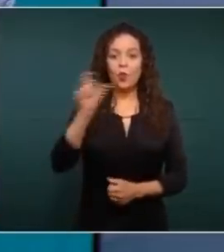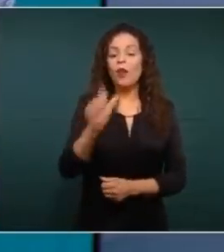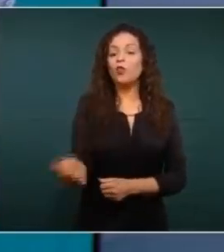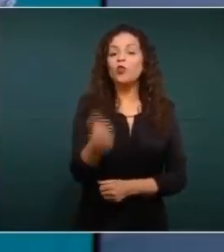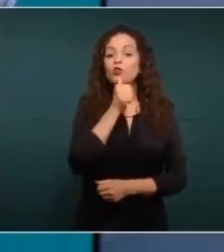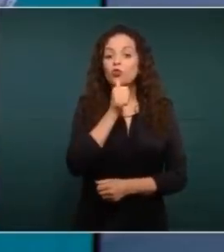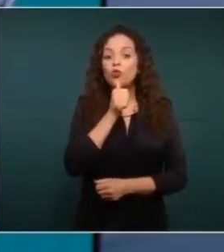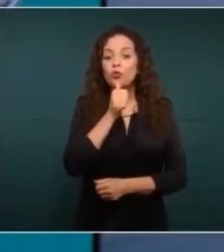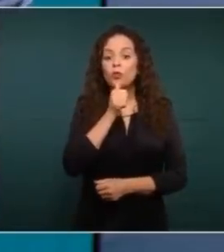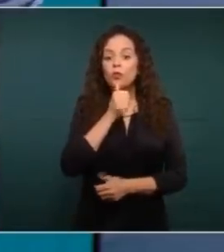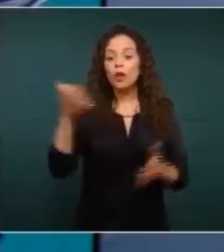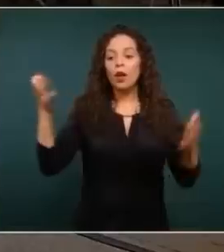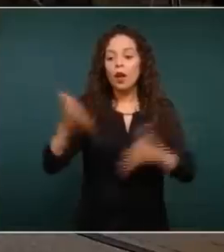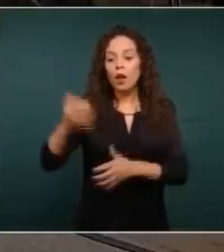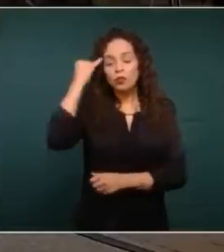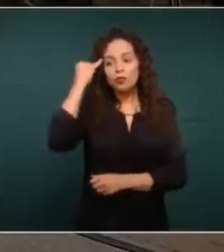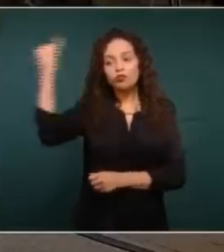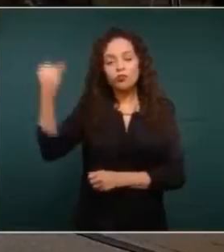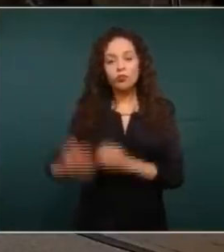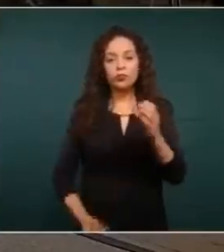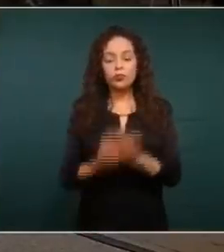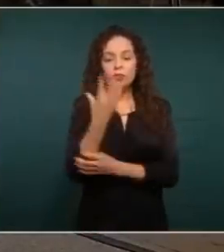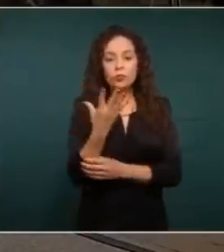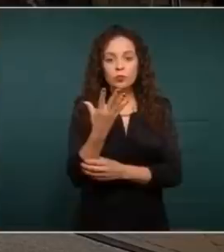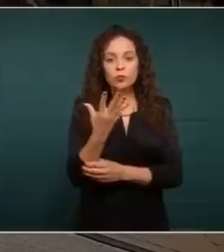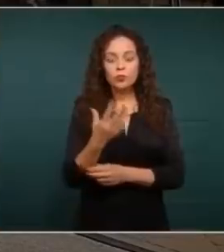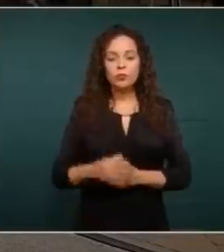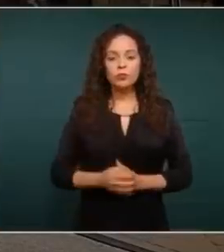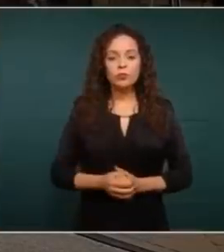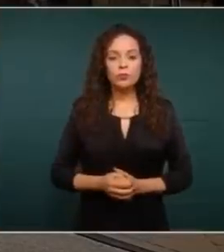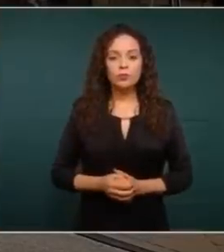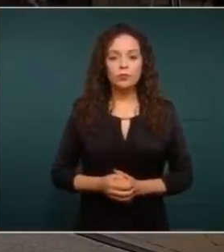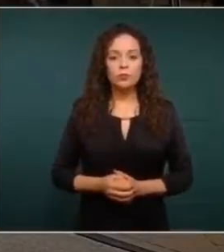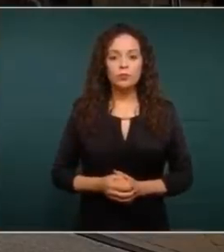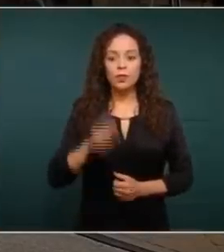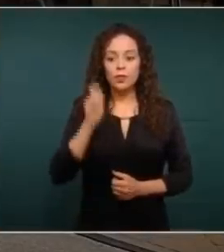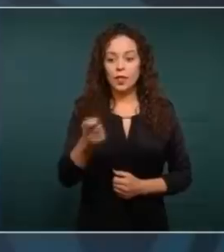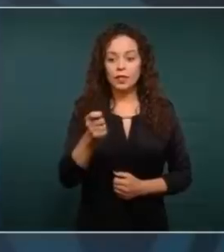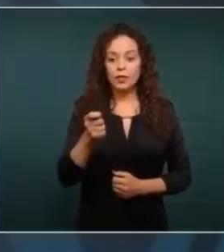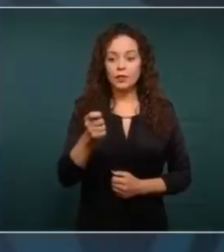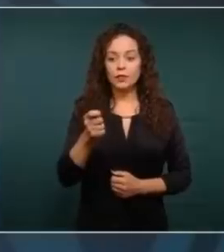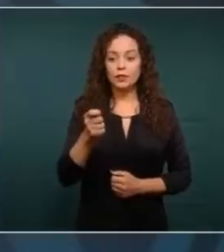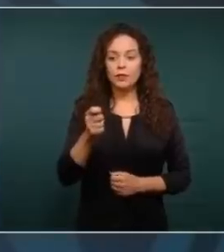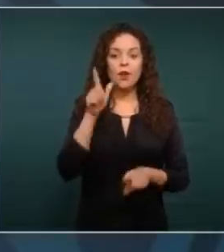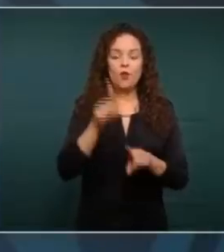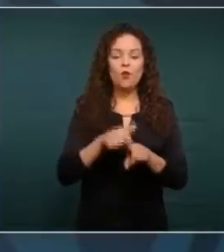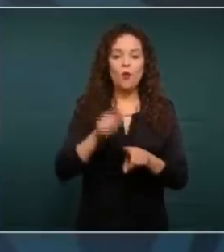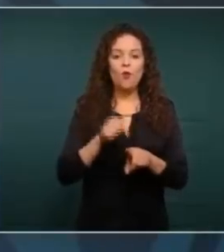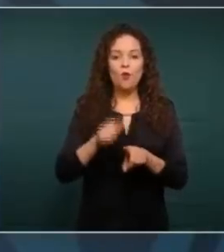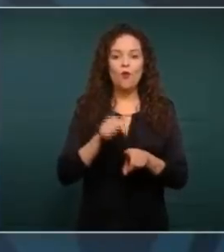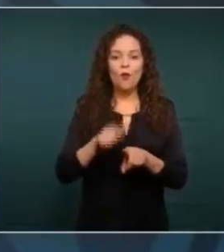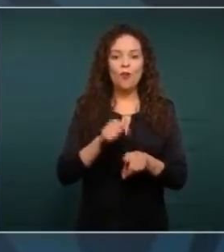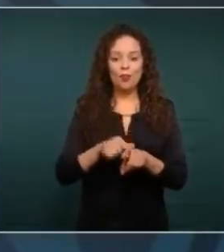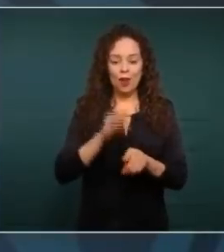las pinturas artificiales.